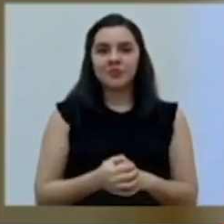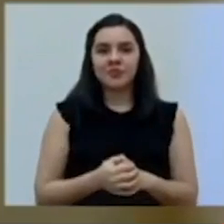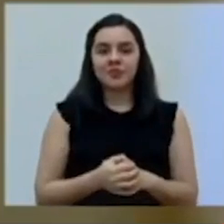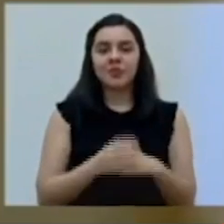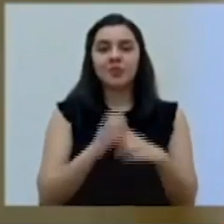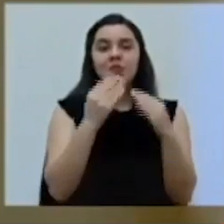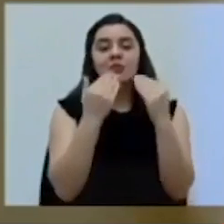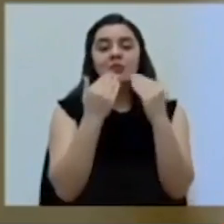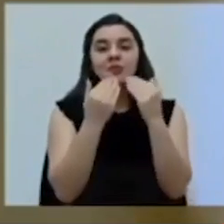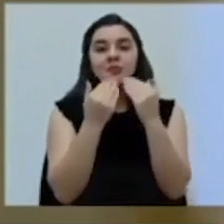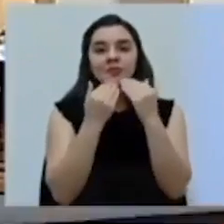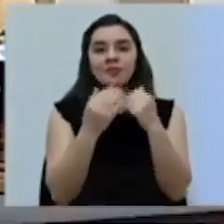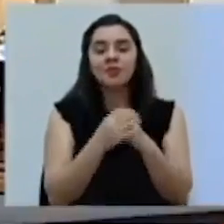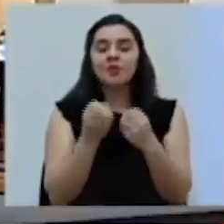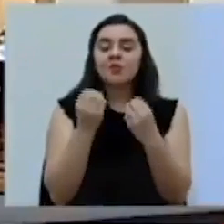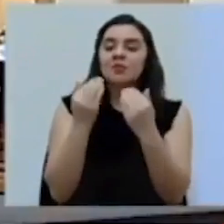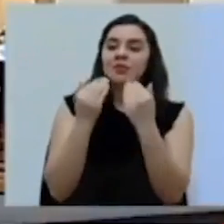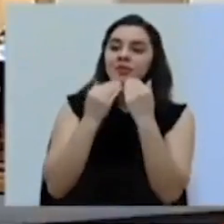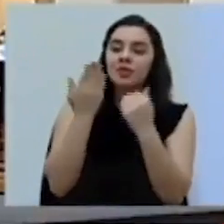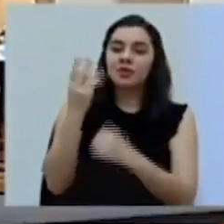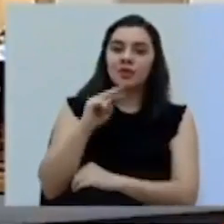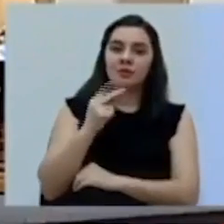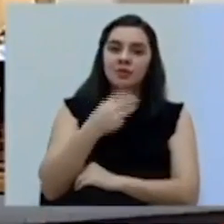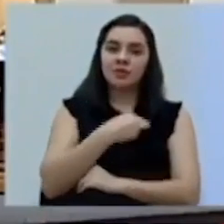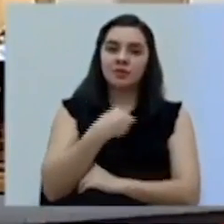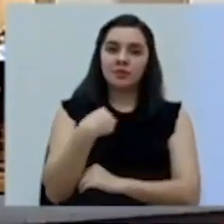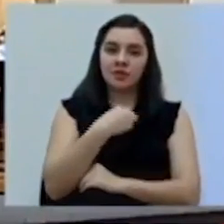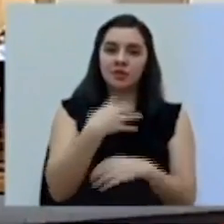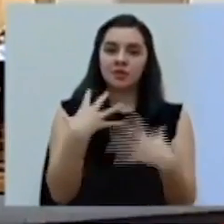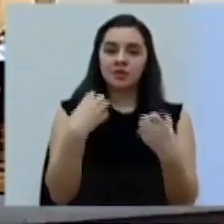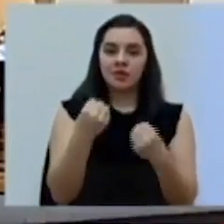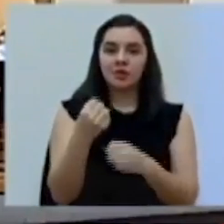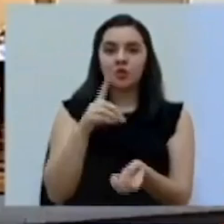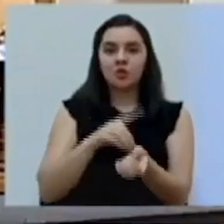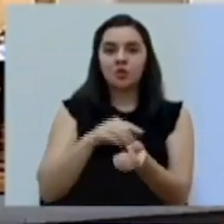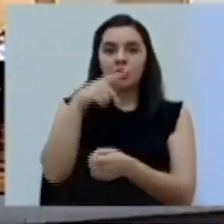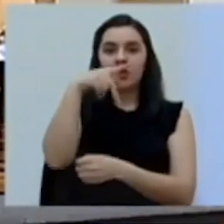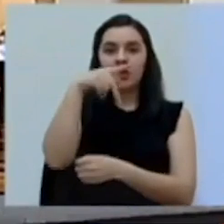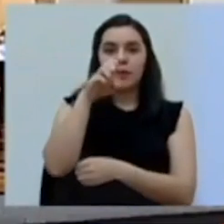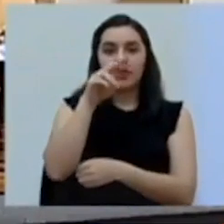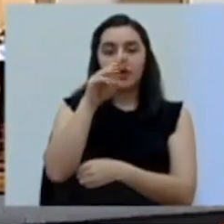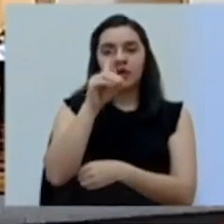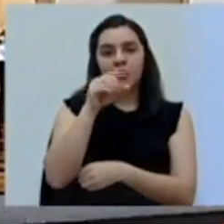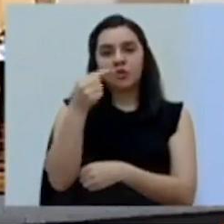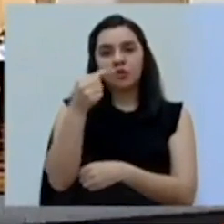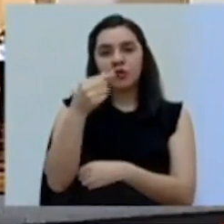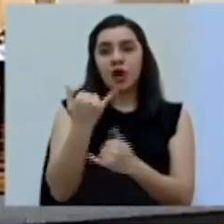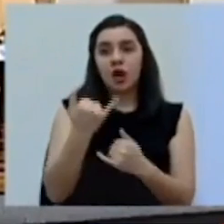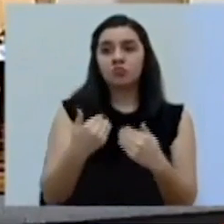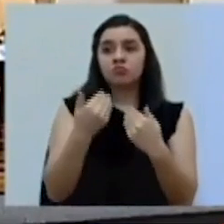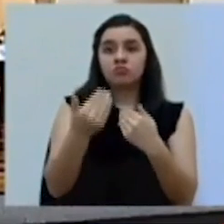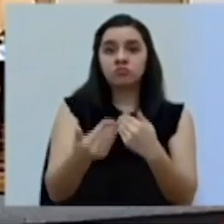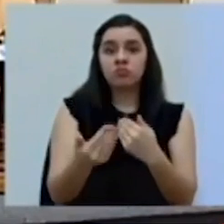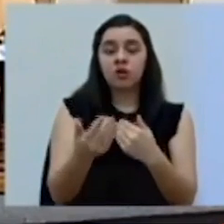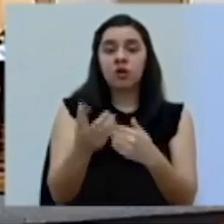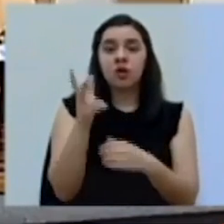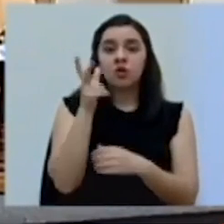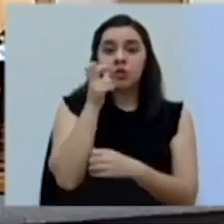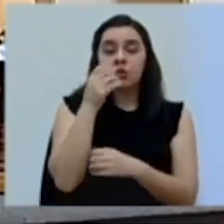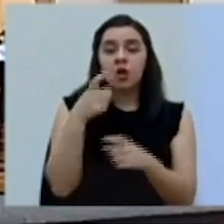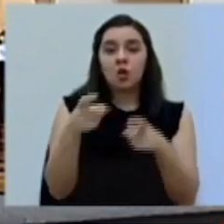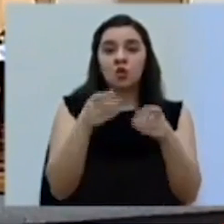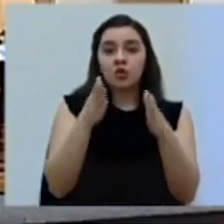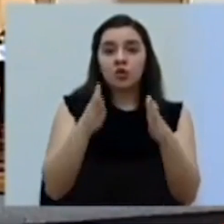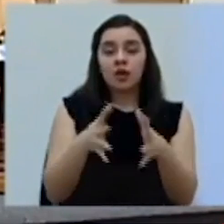Muchísimas gracias. Muchas gracias al viceministro de Salud, del doctor Pedro González. A continuación escucharemos a la coordinadora del